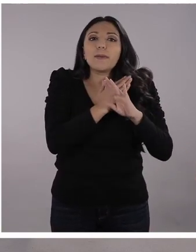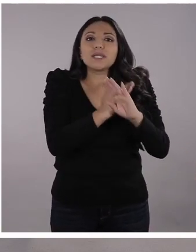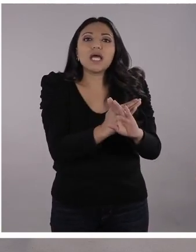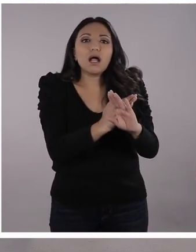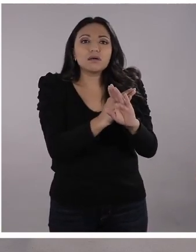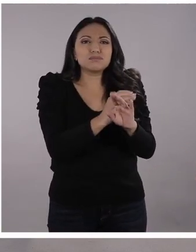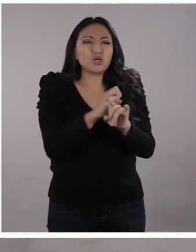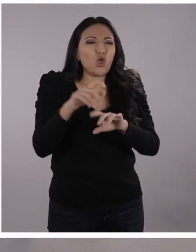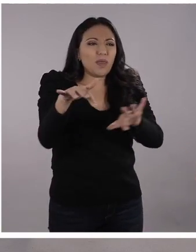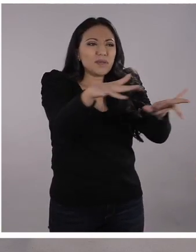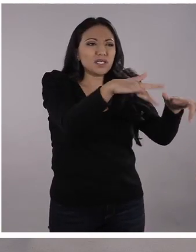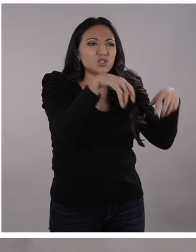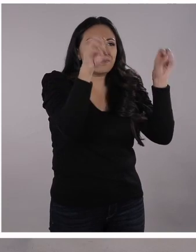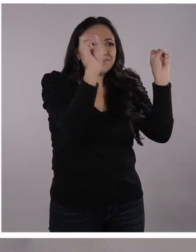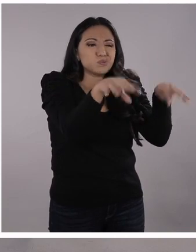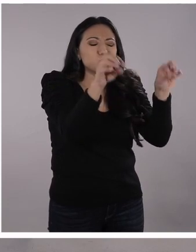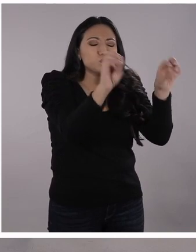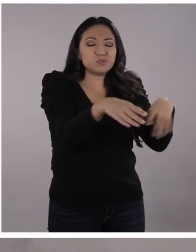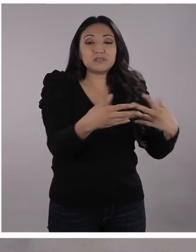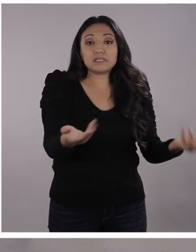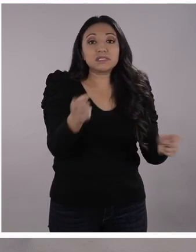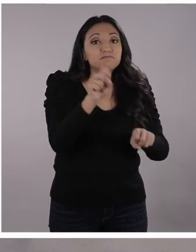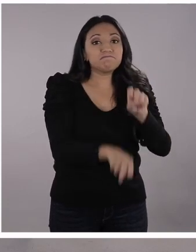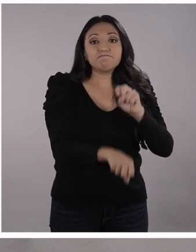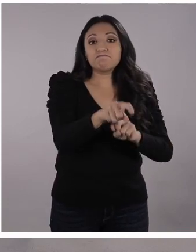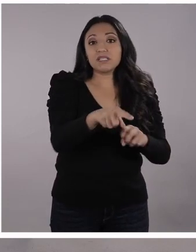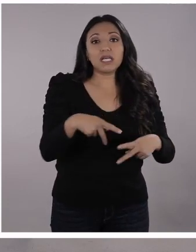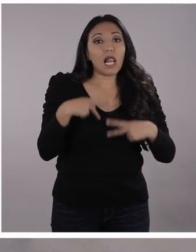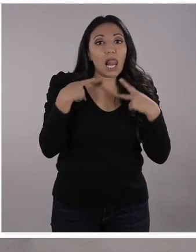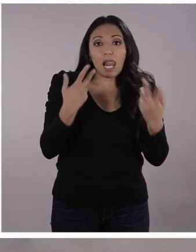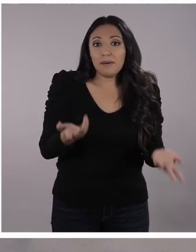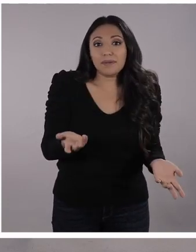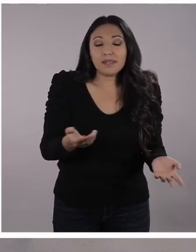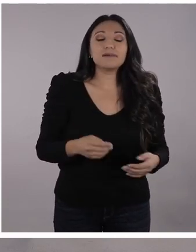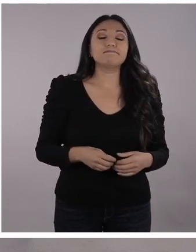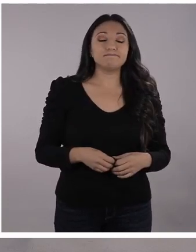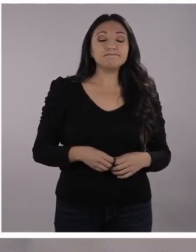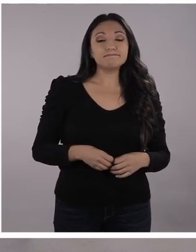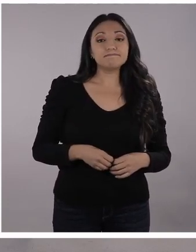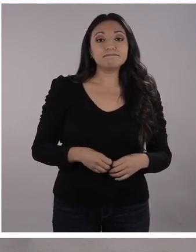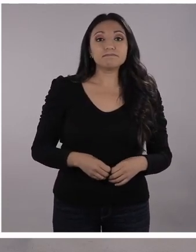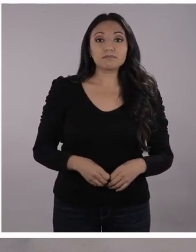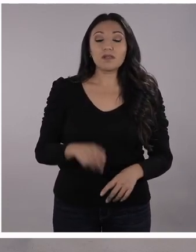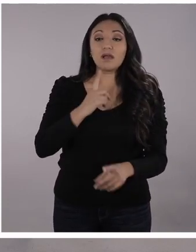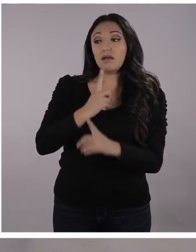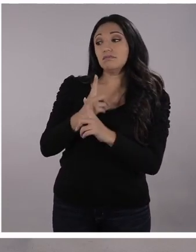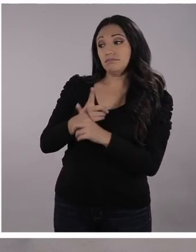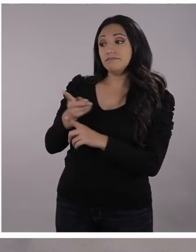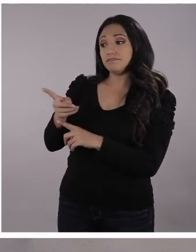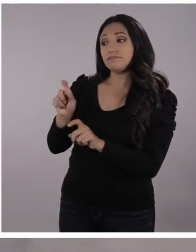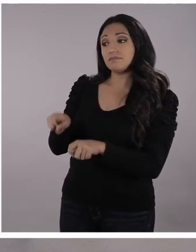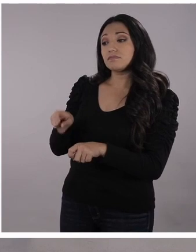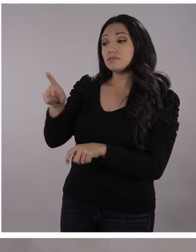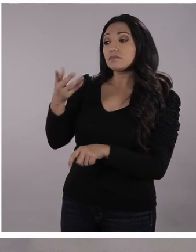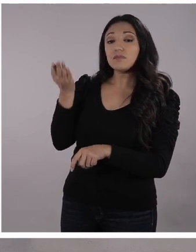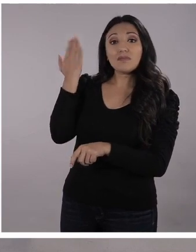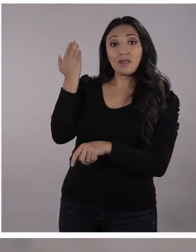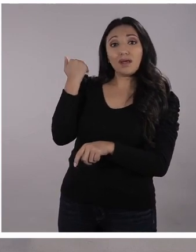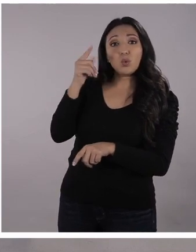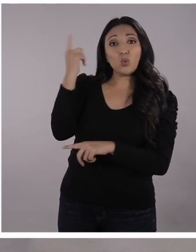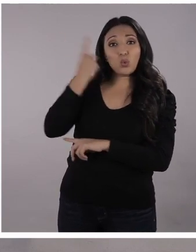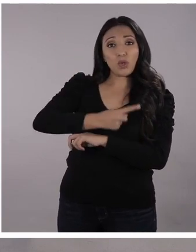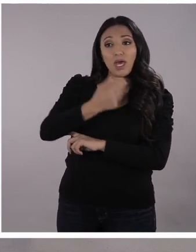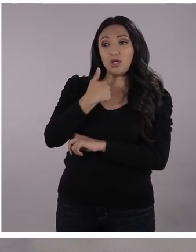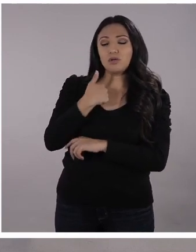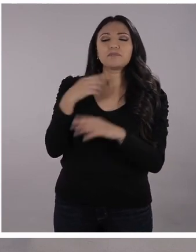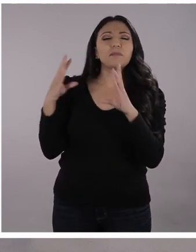nuestros océanos y nuestros mares y así dañar a la vida que está en ellos, ¿no? Así es, Santi. Te cuento que el otro día hablaba con